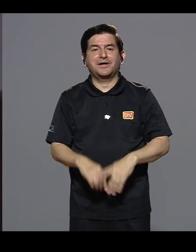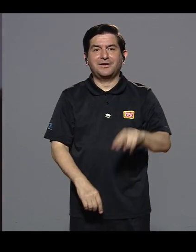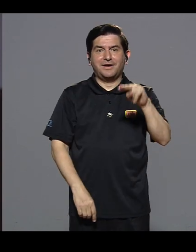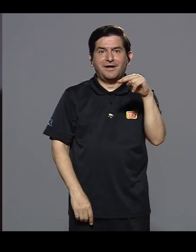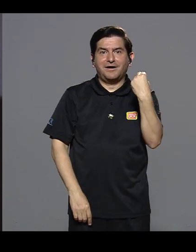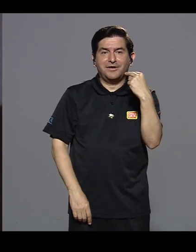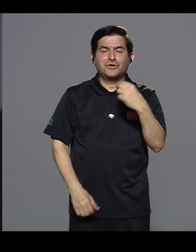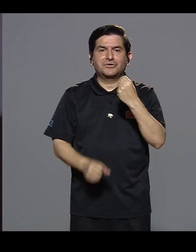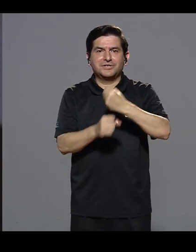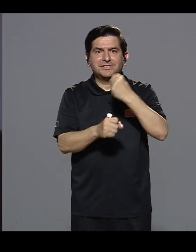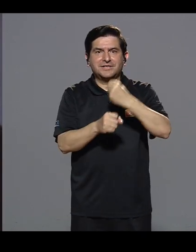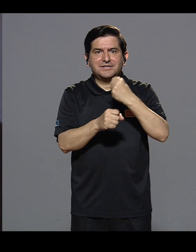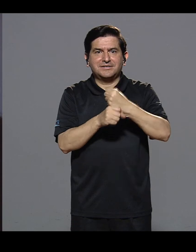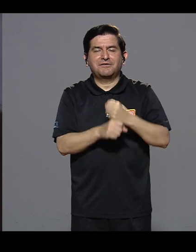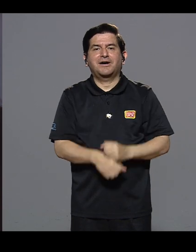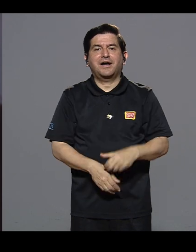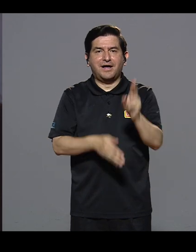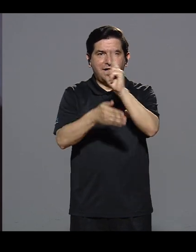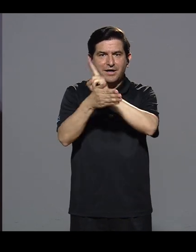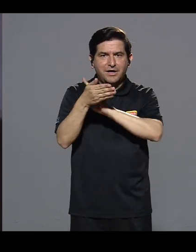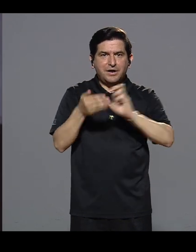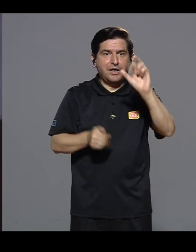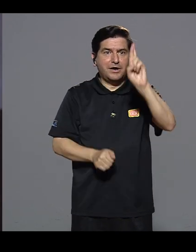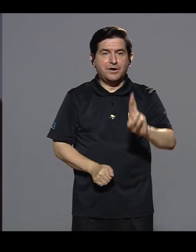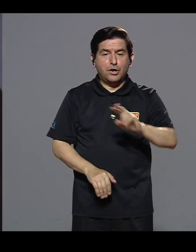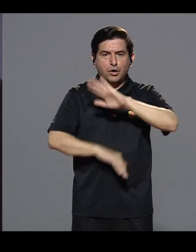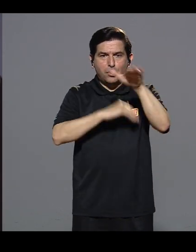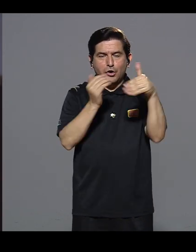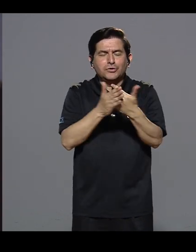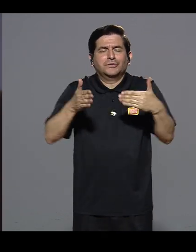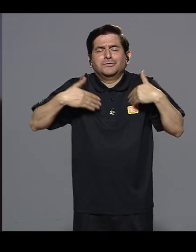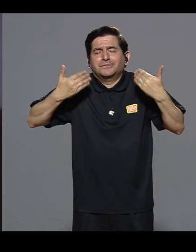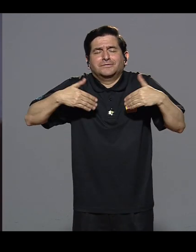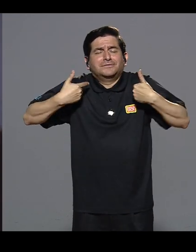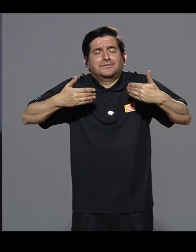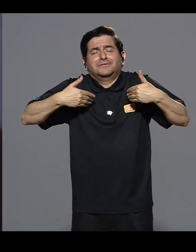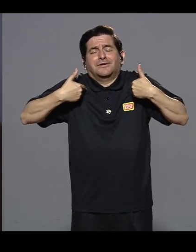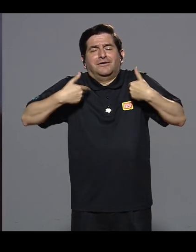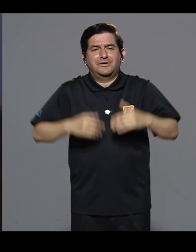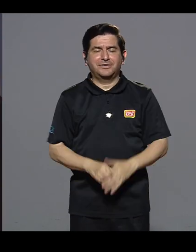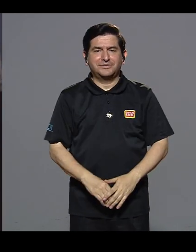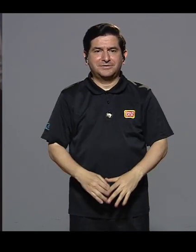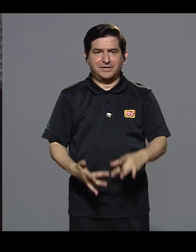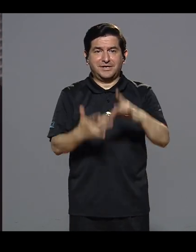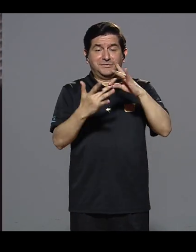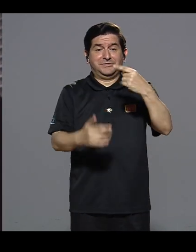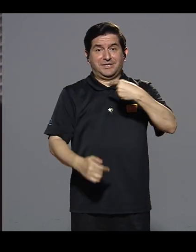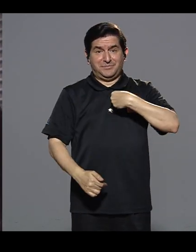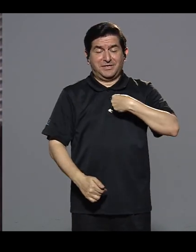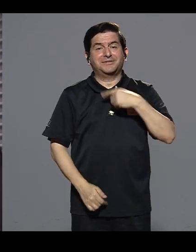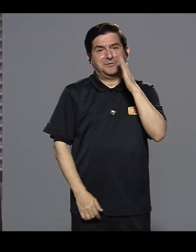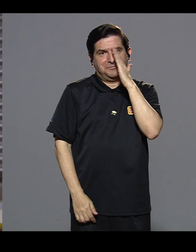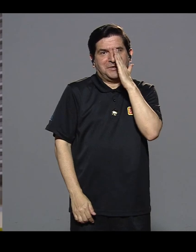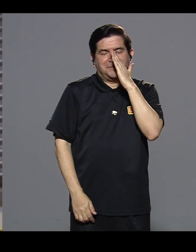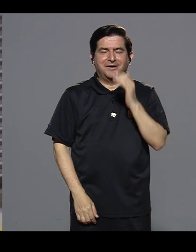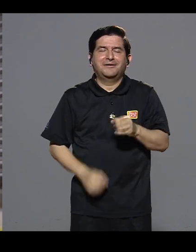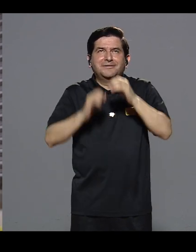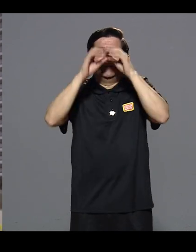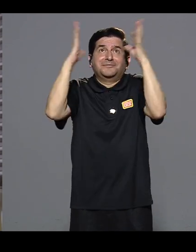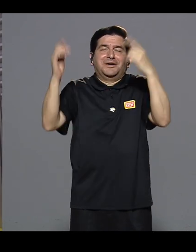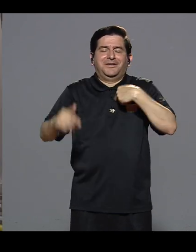Cuando Marbelis llegó aquí nos dio la noticia de que iba a trabajar en la Universidad de Costa Rica y todos nos pusimos muy contentos. Y